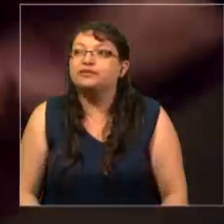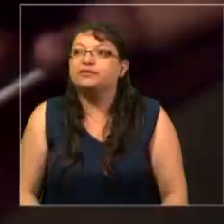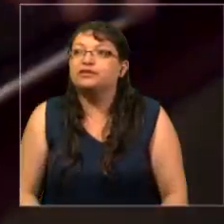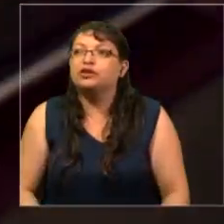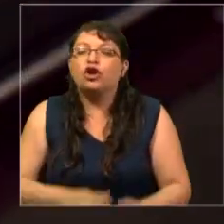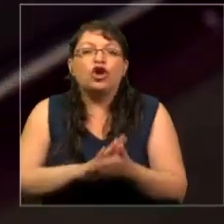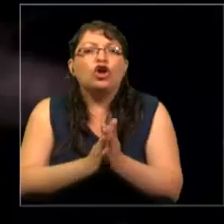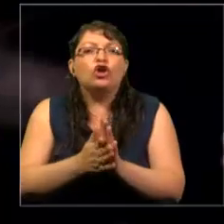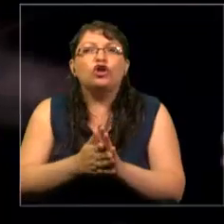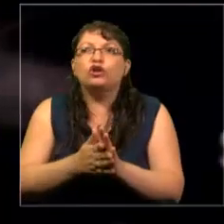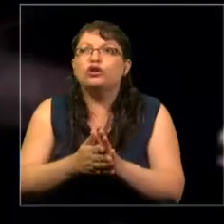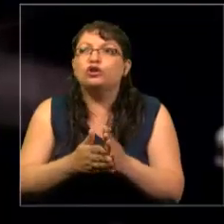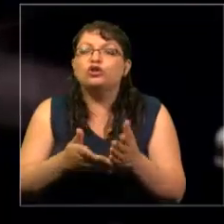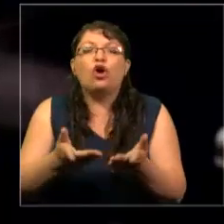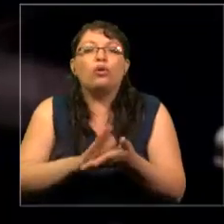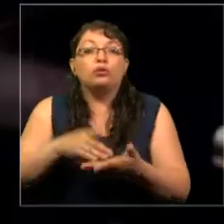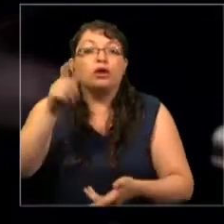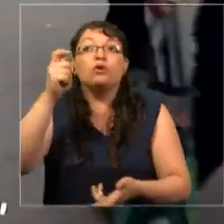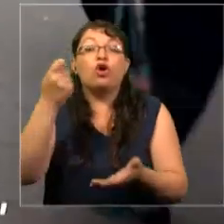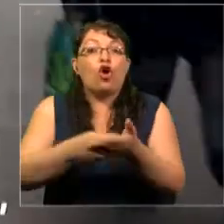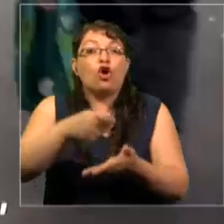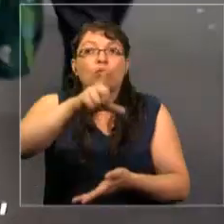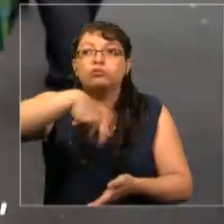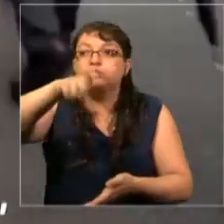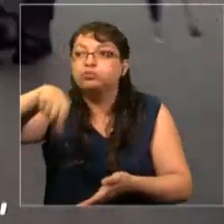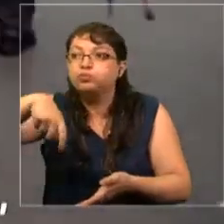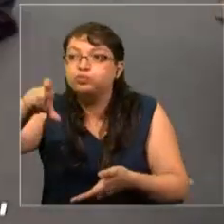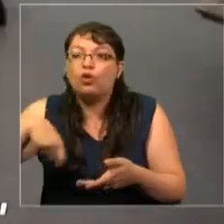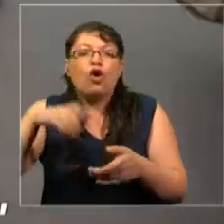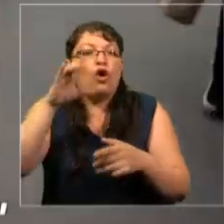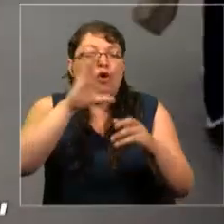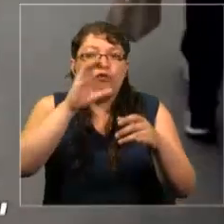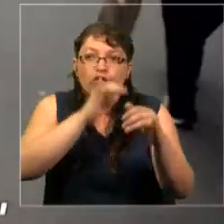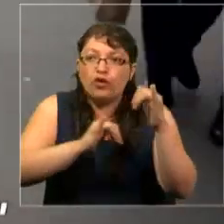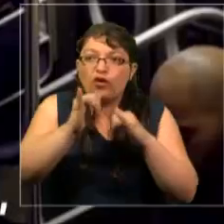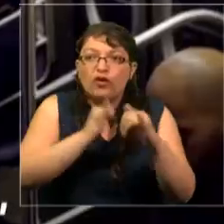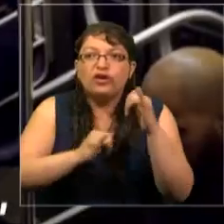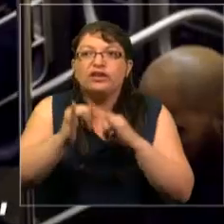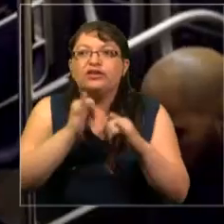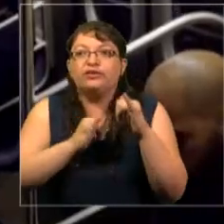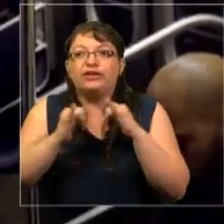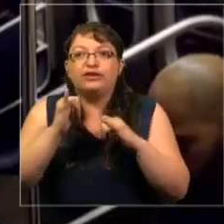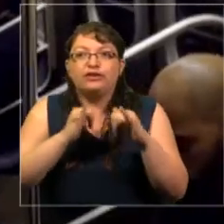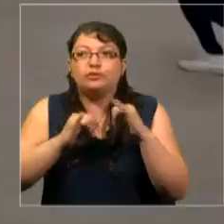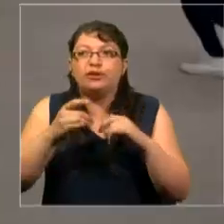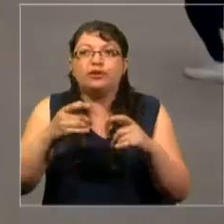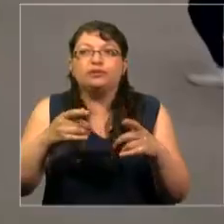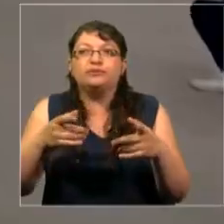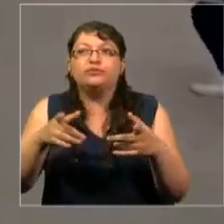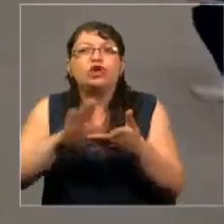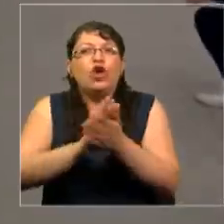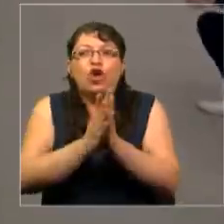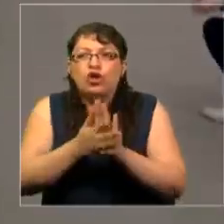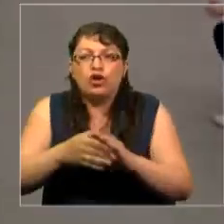interactions, your credit card swipes, web searches, locations, likes, they're all collected in real time